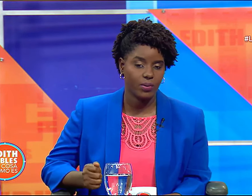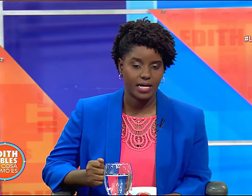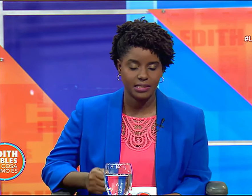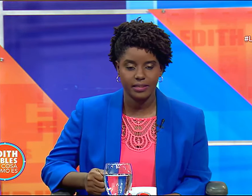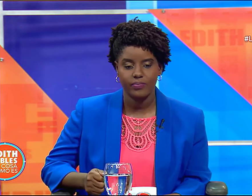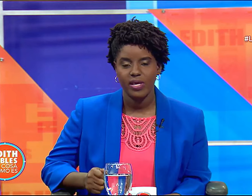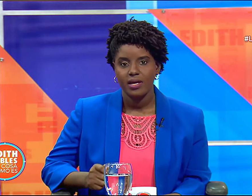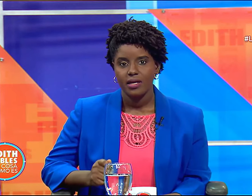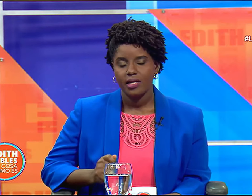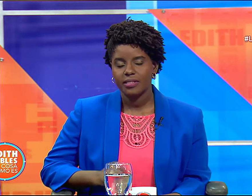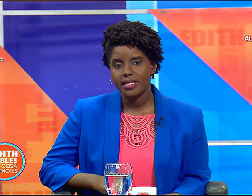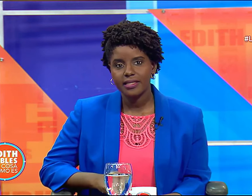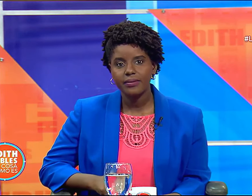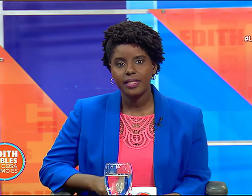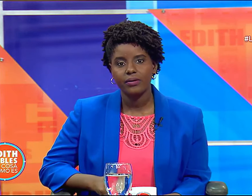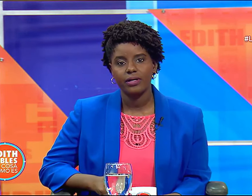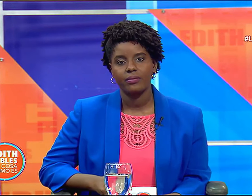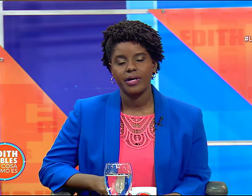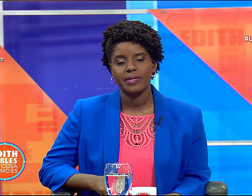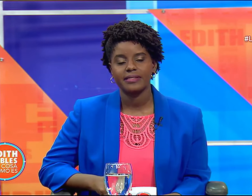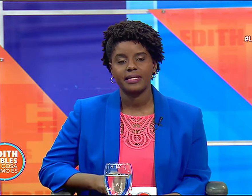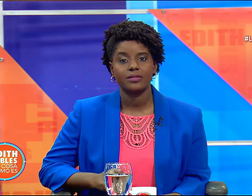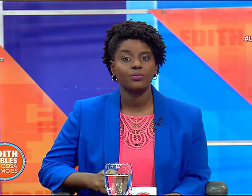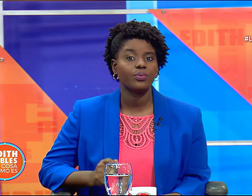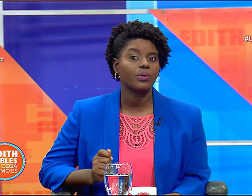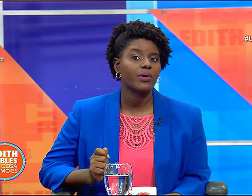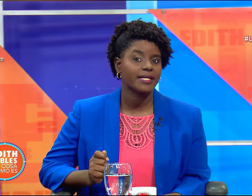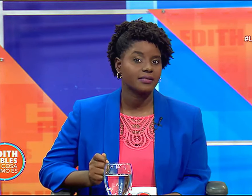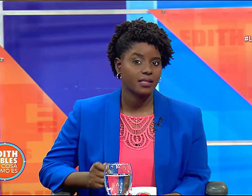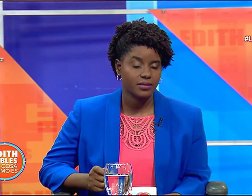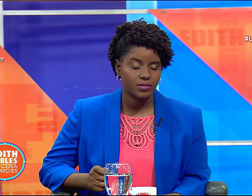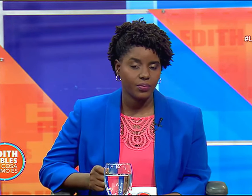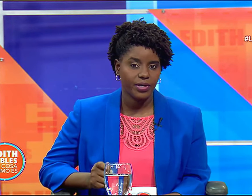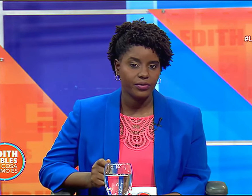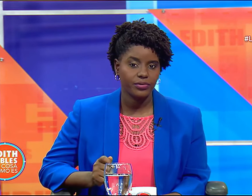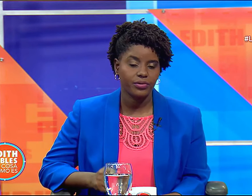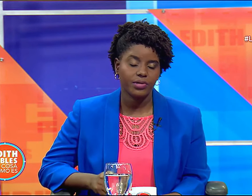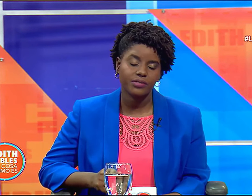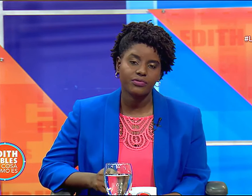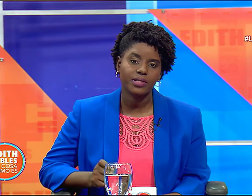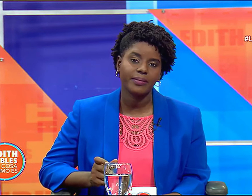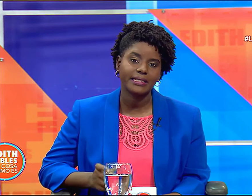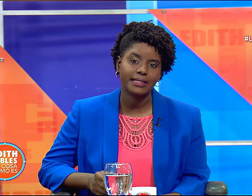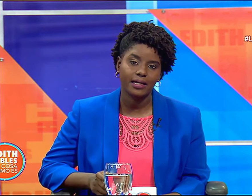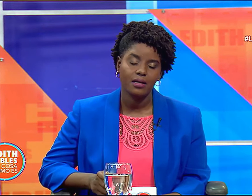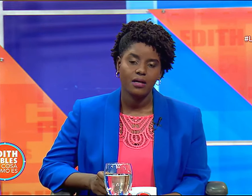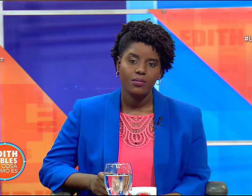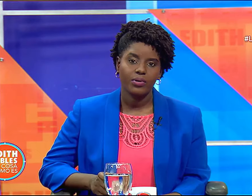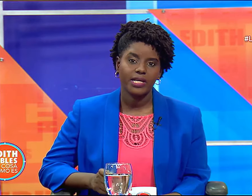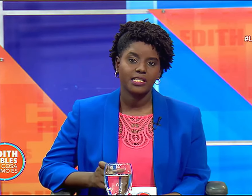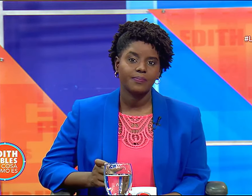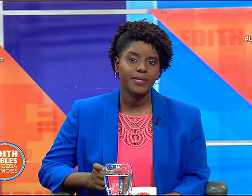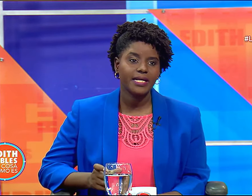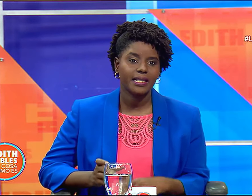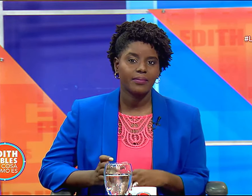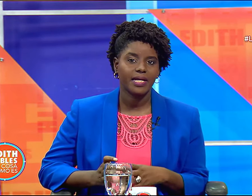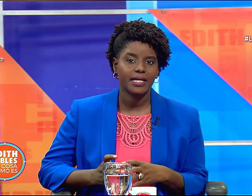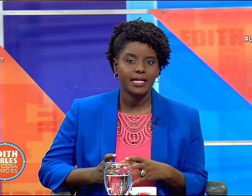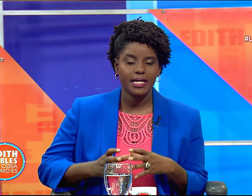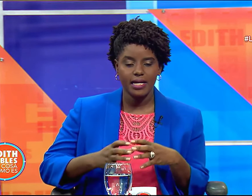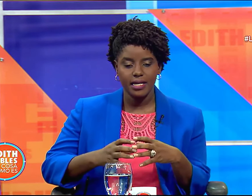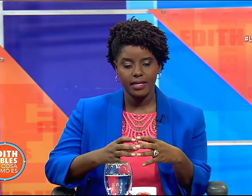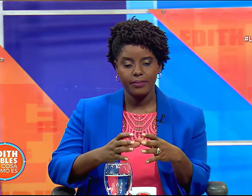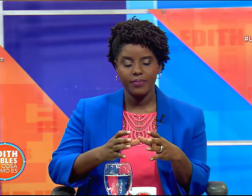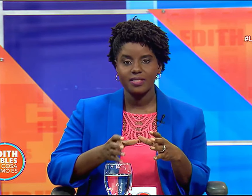cómo lo va a hacer. El siguiente video que les voy a presentar es un poco extenso, pero yo creo que es fundamental, porque explica de